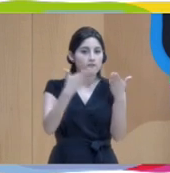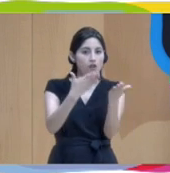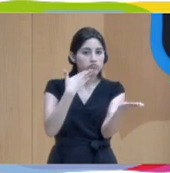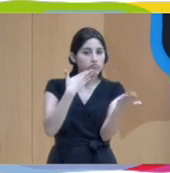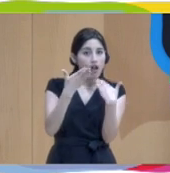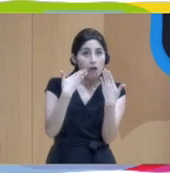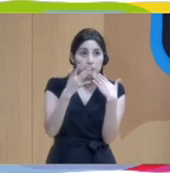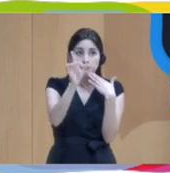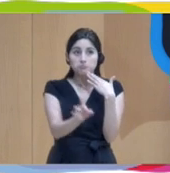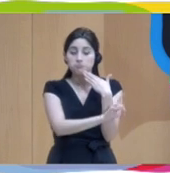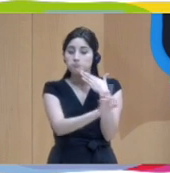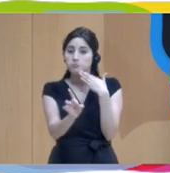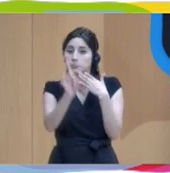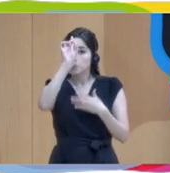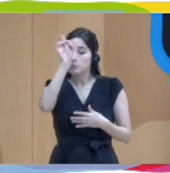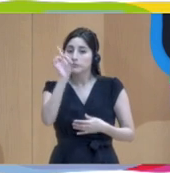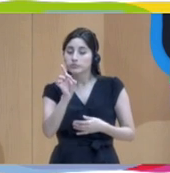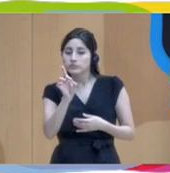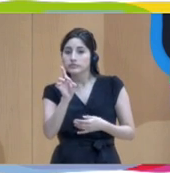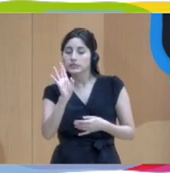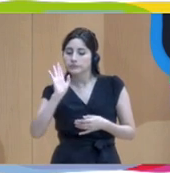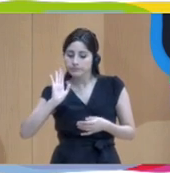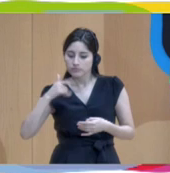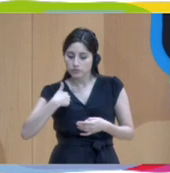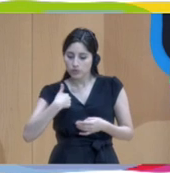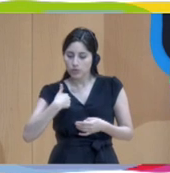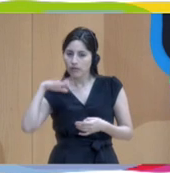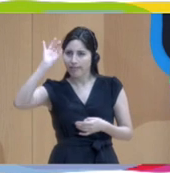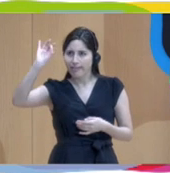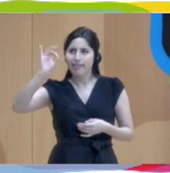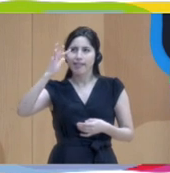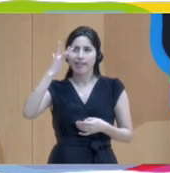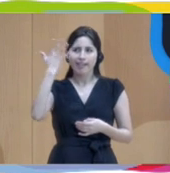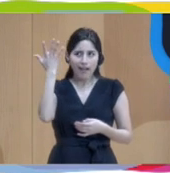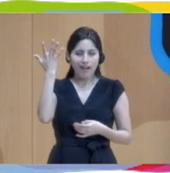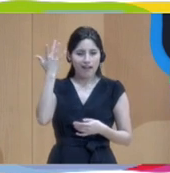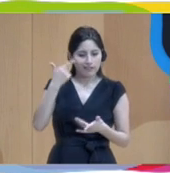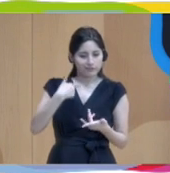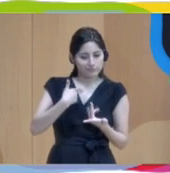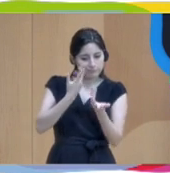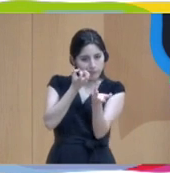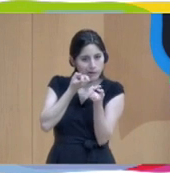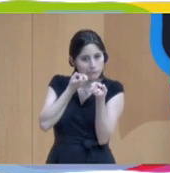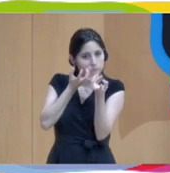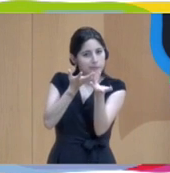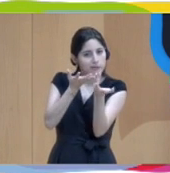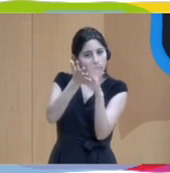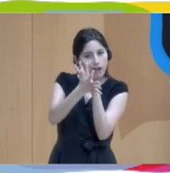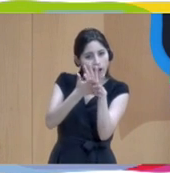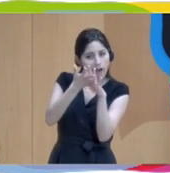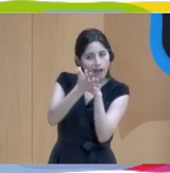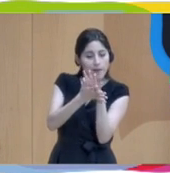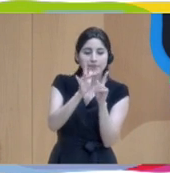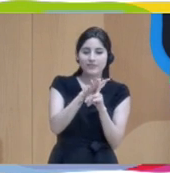of idea what I like to tell, and now when I have heard the discussions, the experiences,